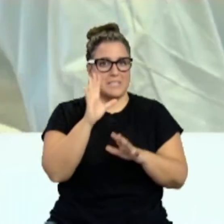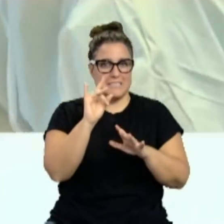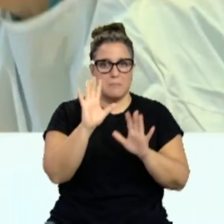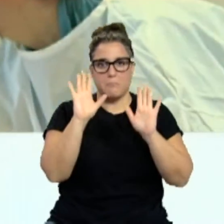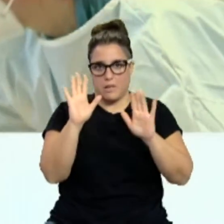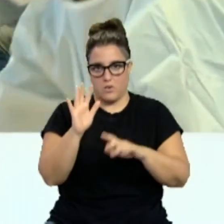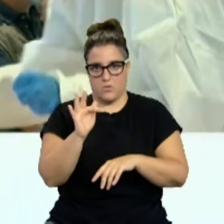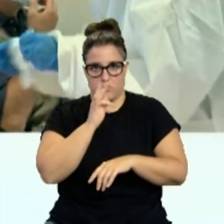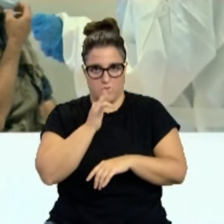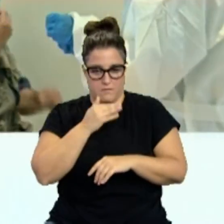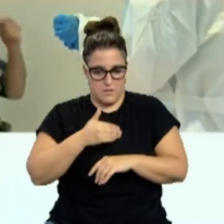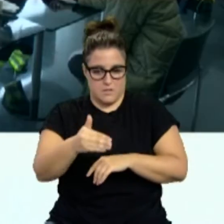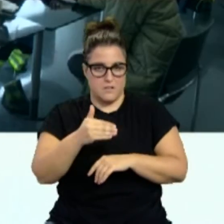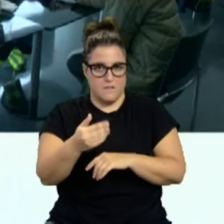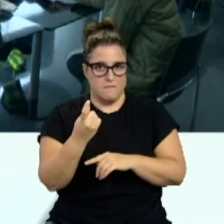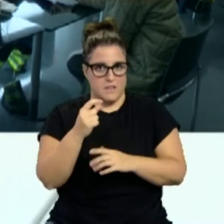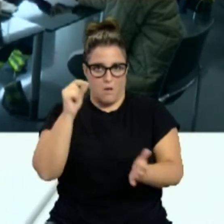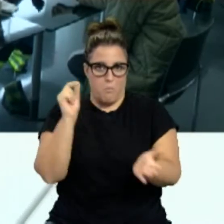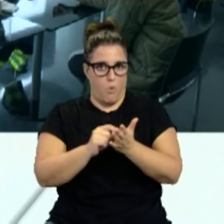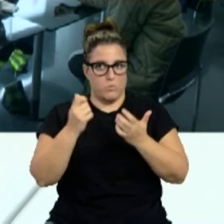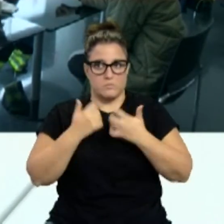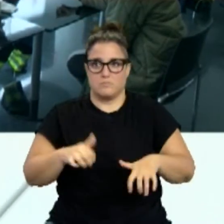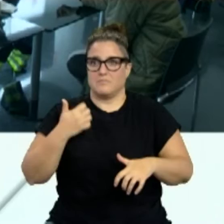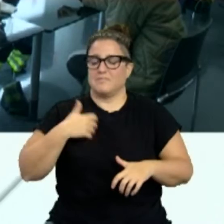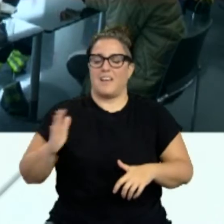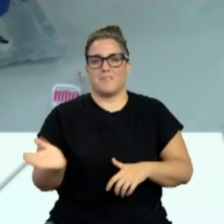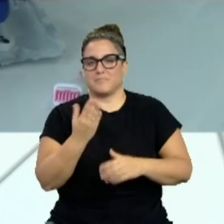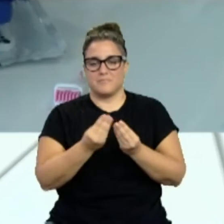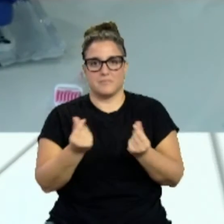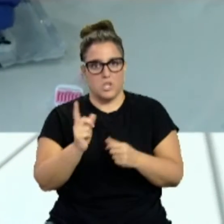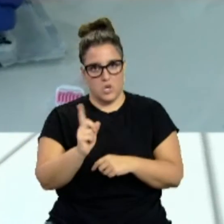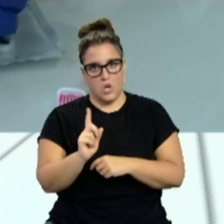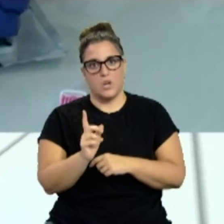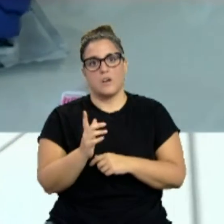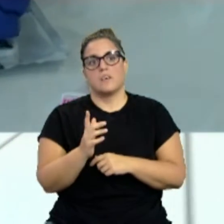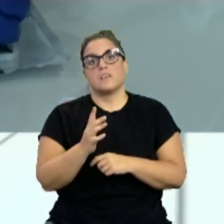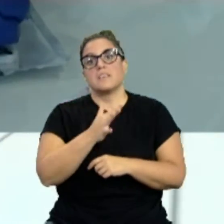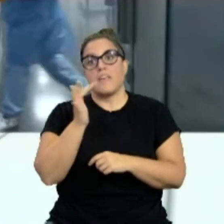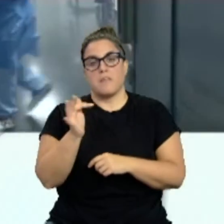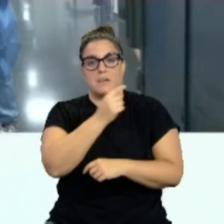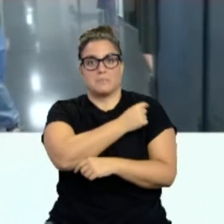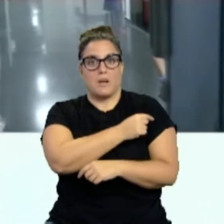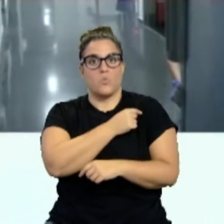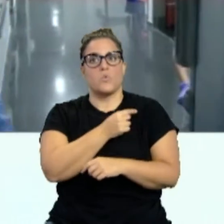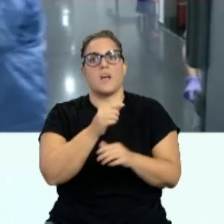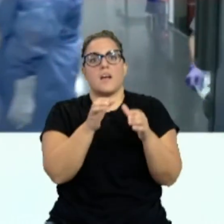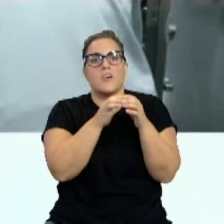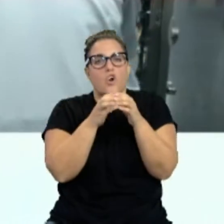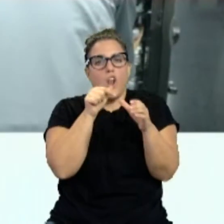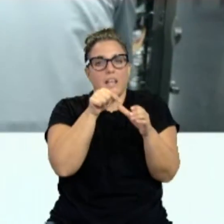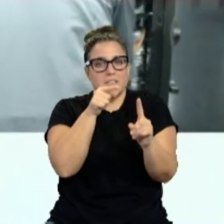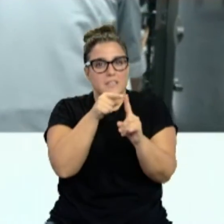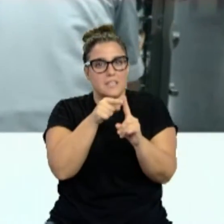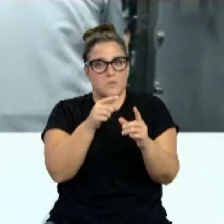a medio plazo, no es un tema inmediato. Y, además, se aplicará, lógicamente, a los colectivos con más